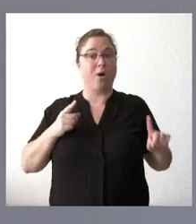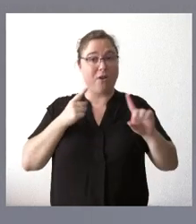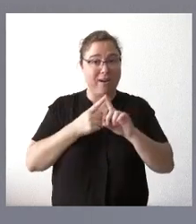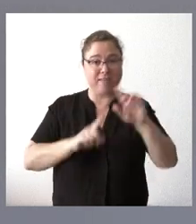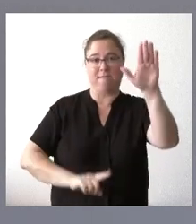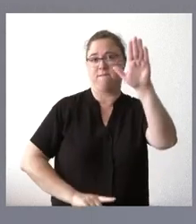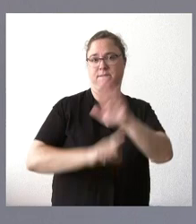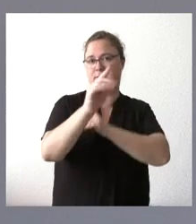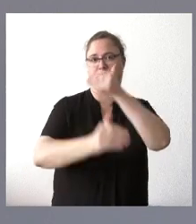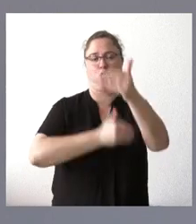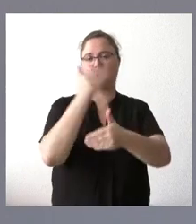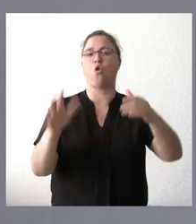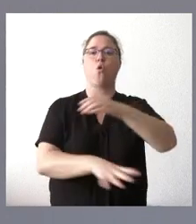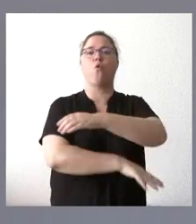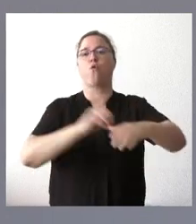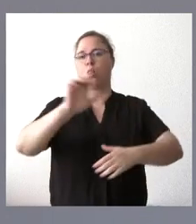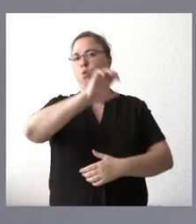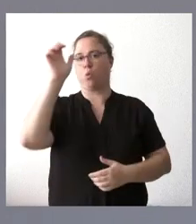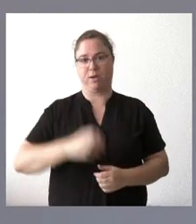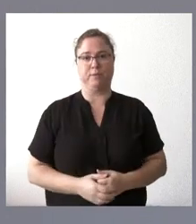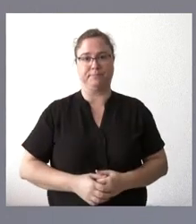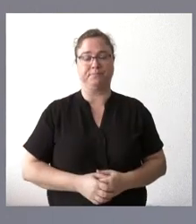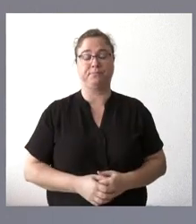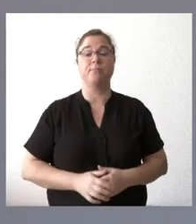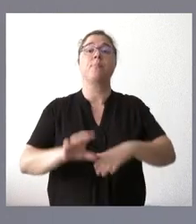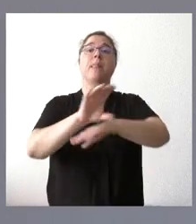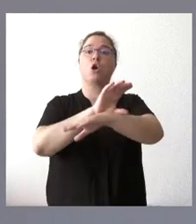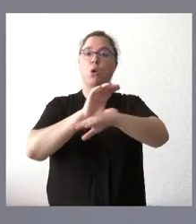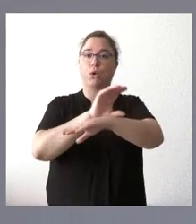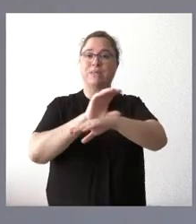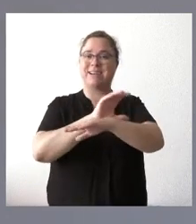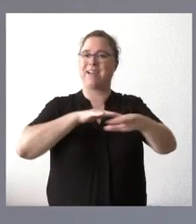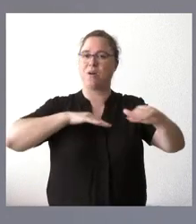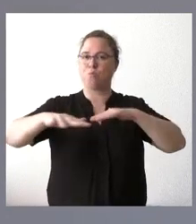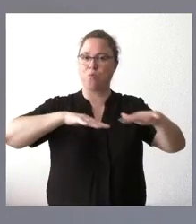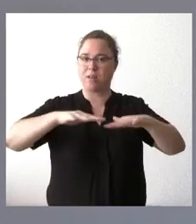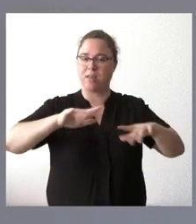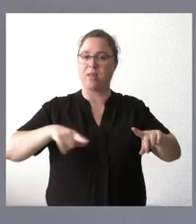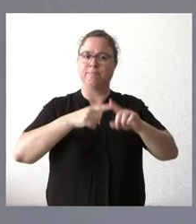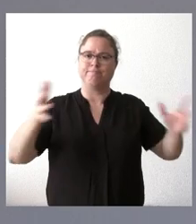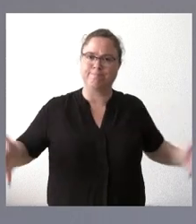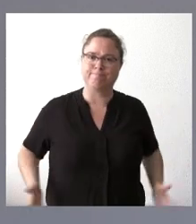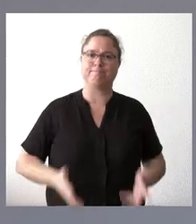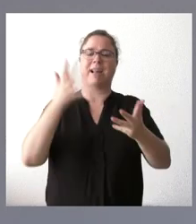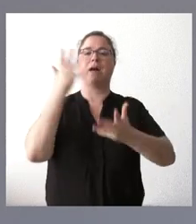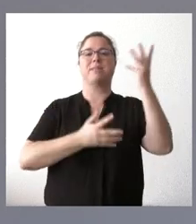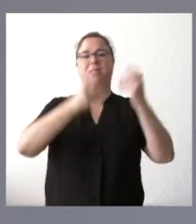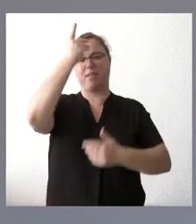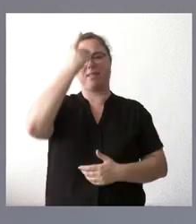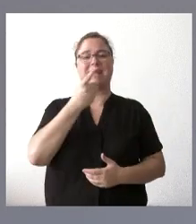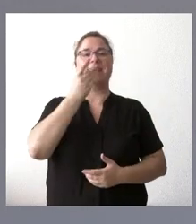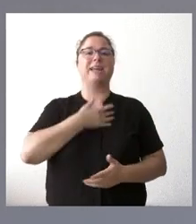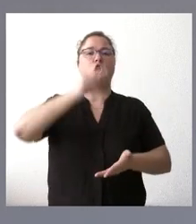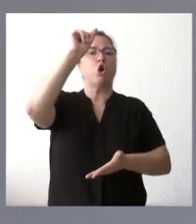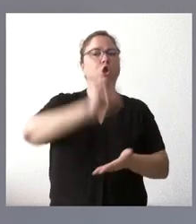gestión de los fondos europeos. La Consejería de Movilidad impulsa a la Administración digital con la contratación de una